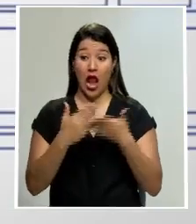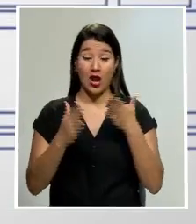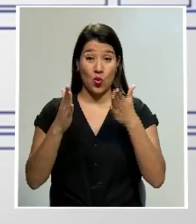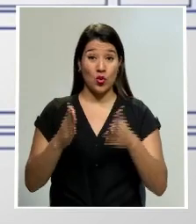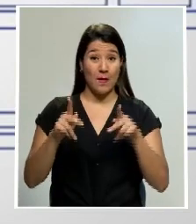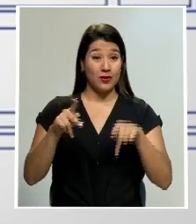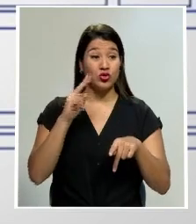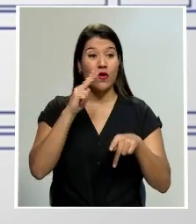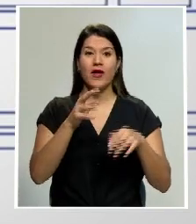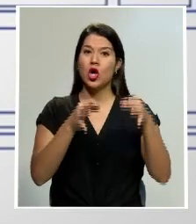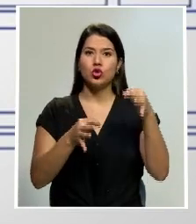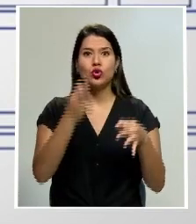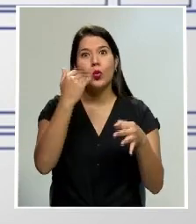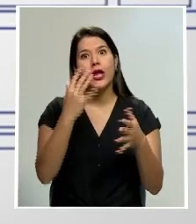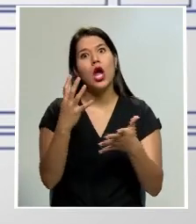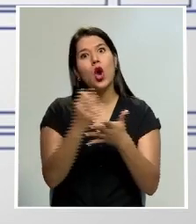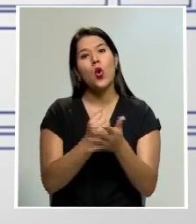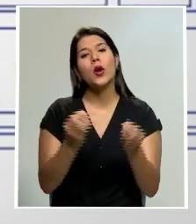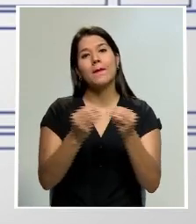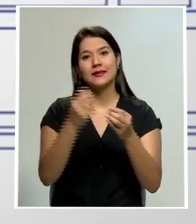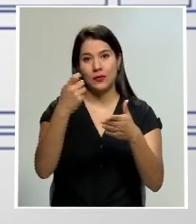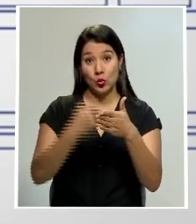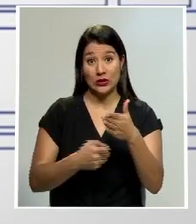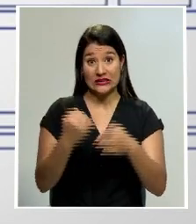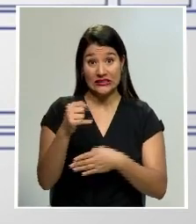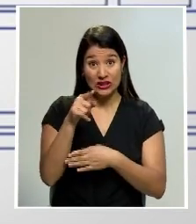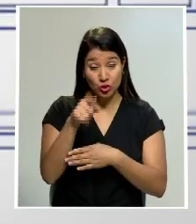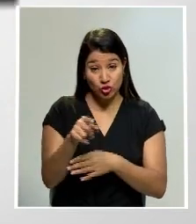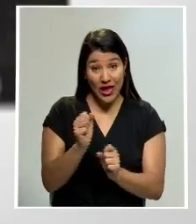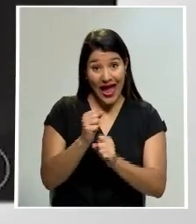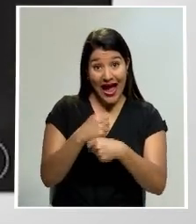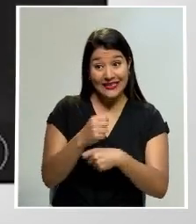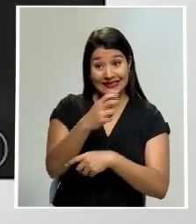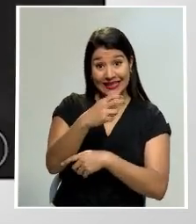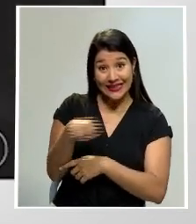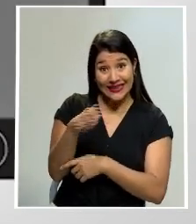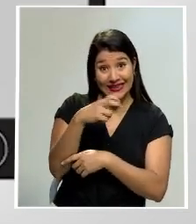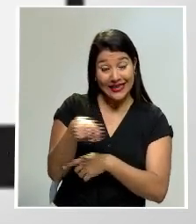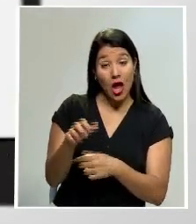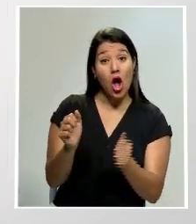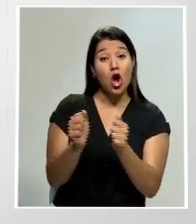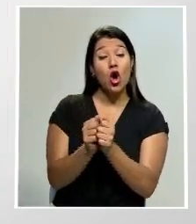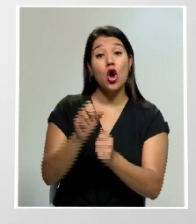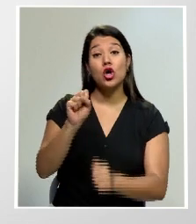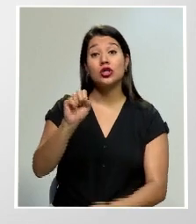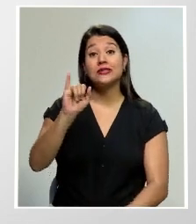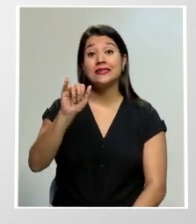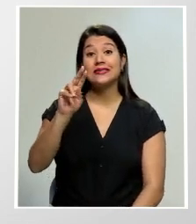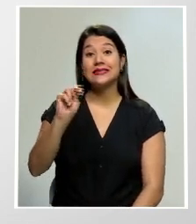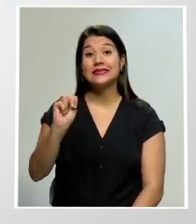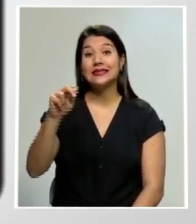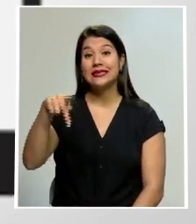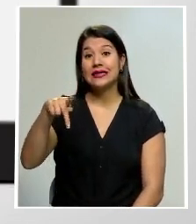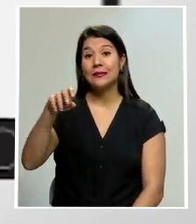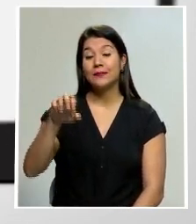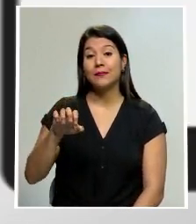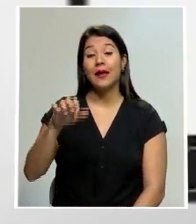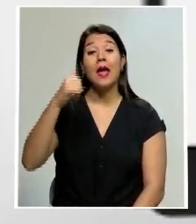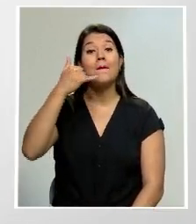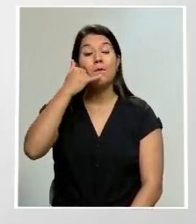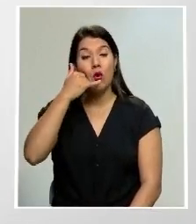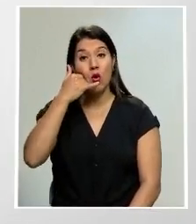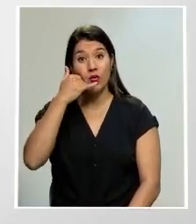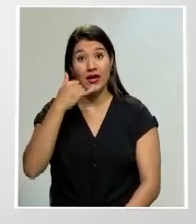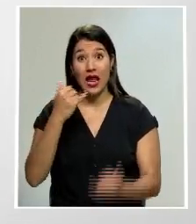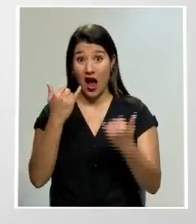Si usted es de las personas que realiza transacciones día con día por medio del SINPE móvil, le contamos que las condiciones que ofrece esta